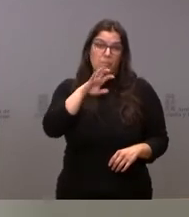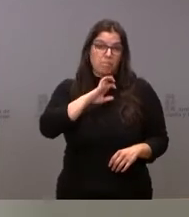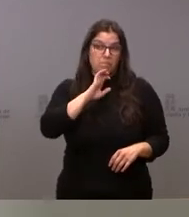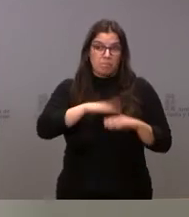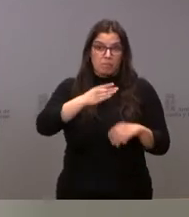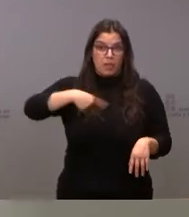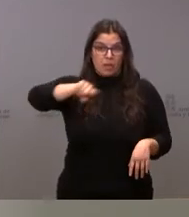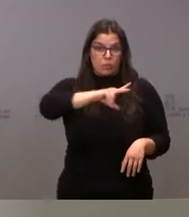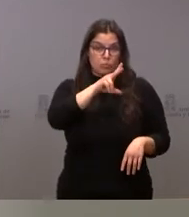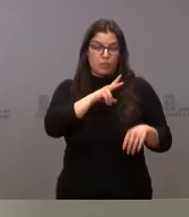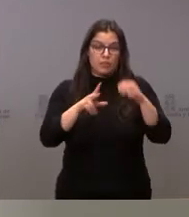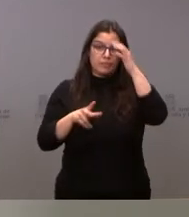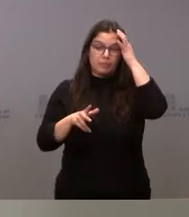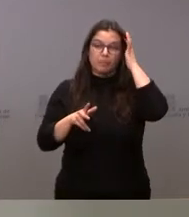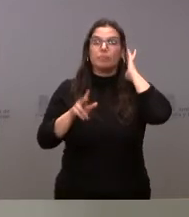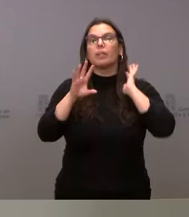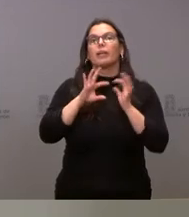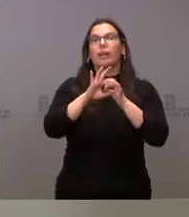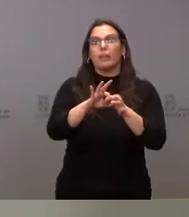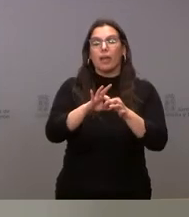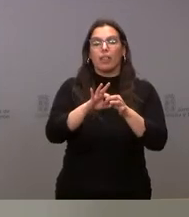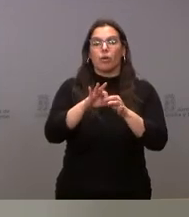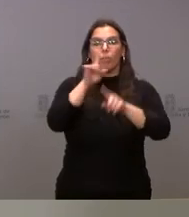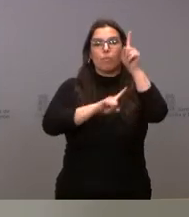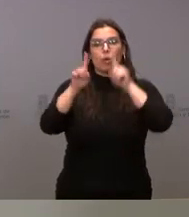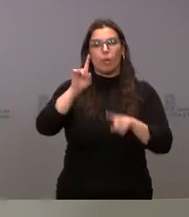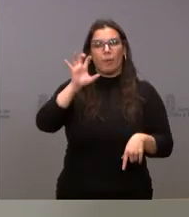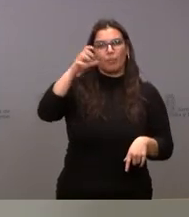todos ustedes, es todo lo que tiene que ver con la crisis de Ucrania.